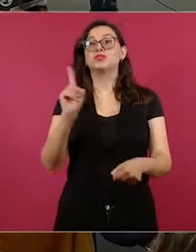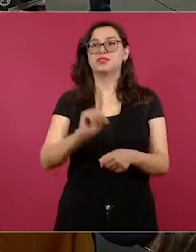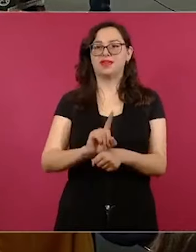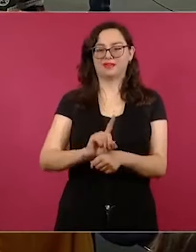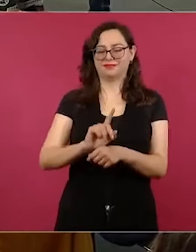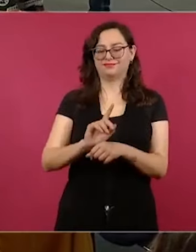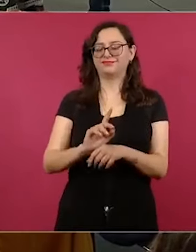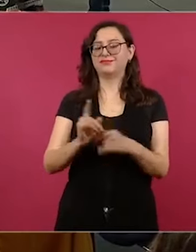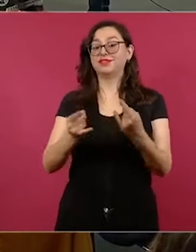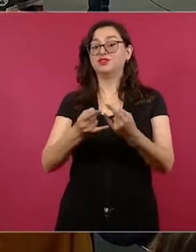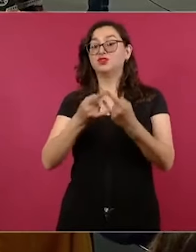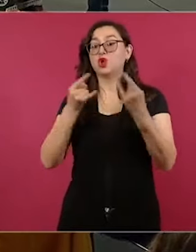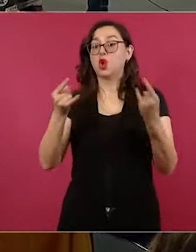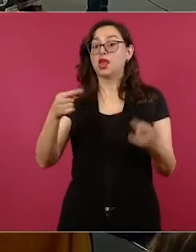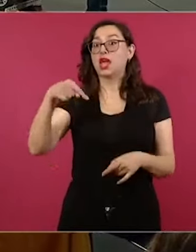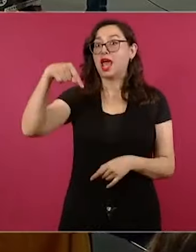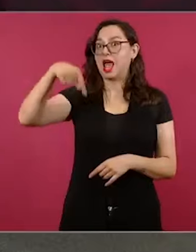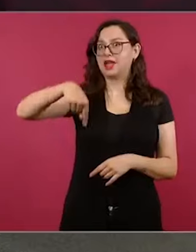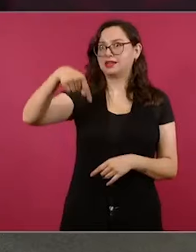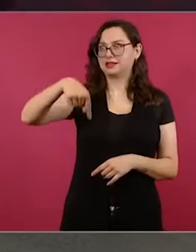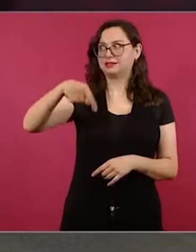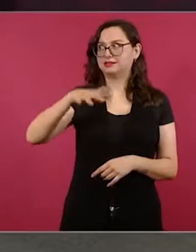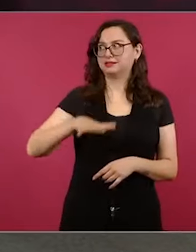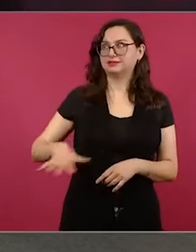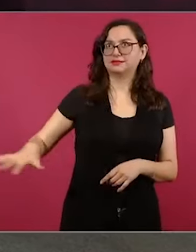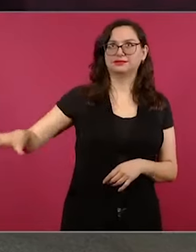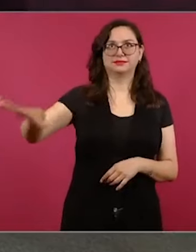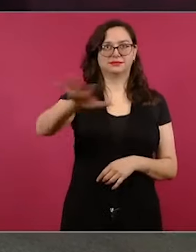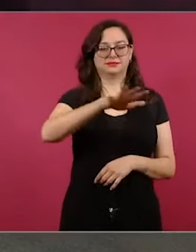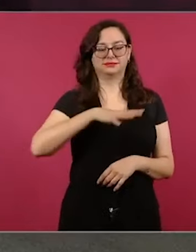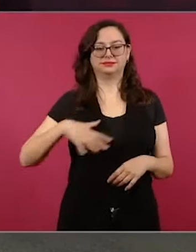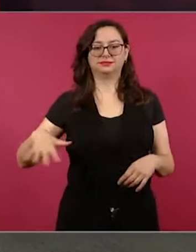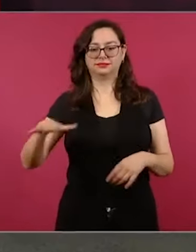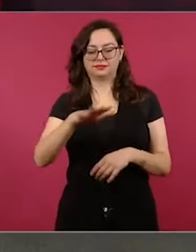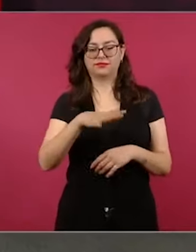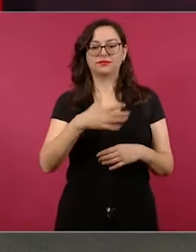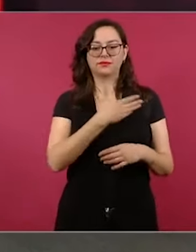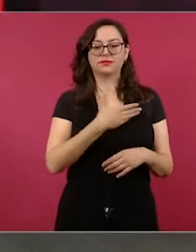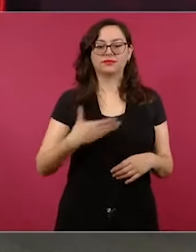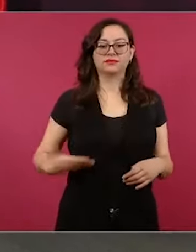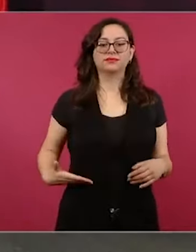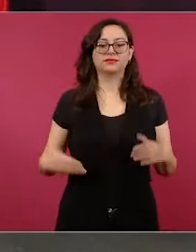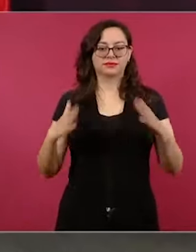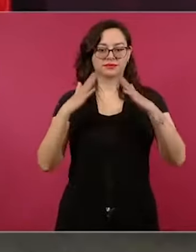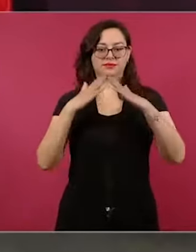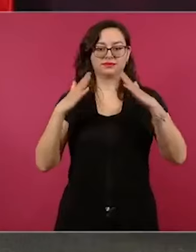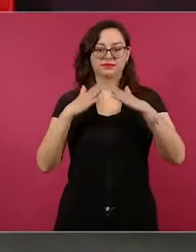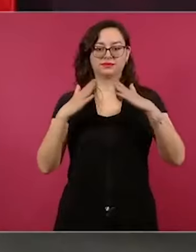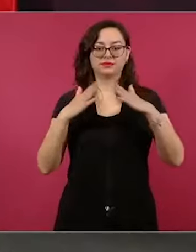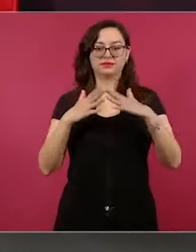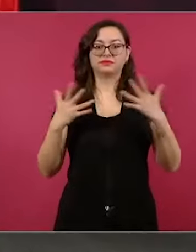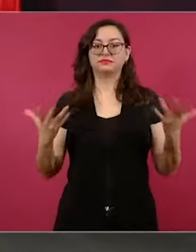del Palacio de antes, cuando todavía se usaban las trancas,